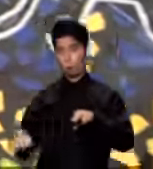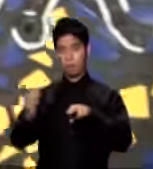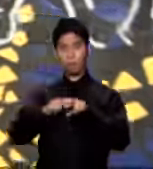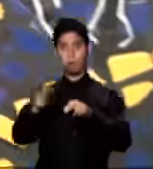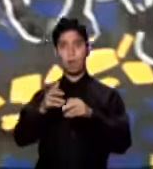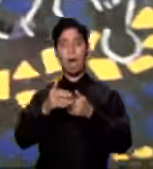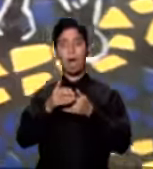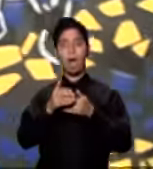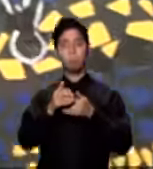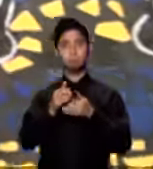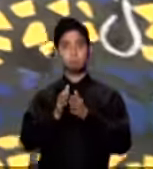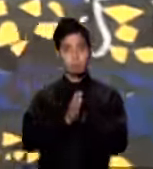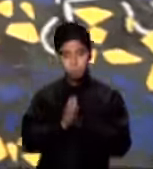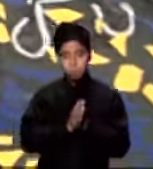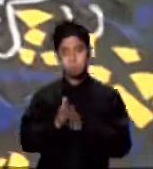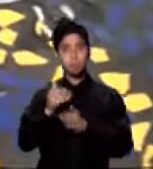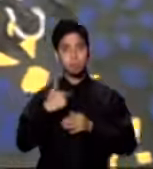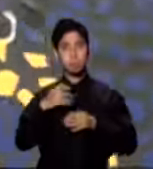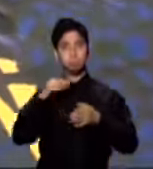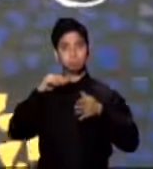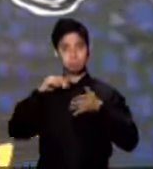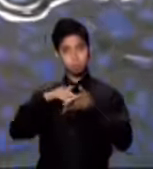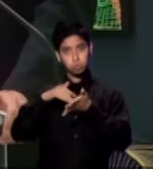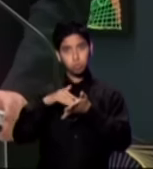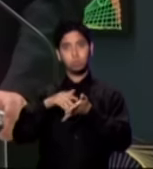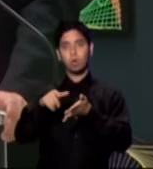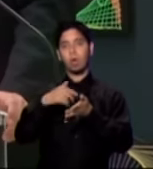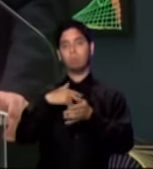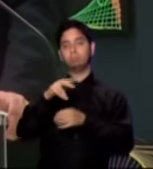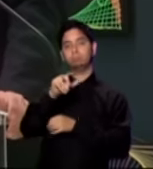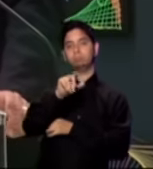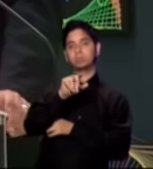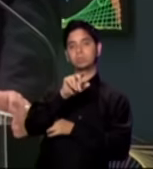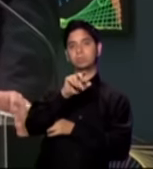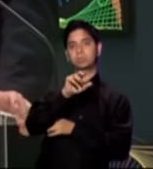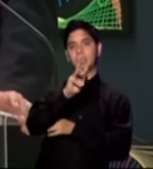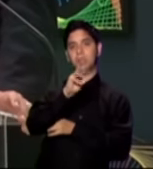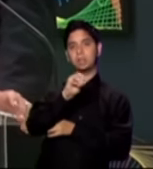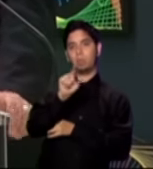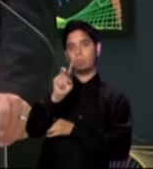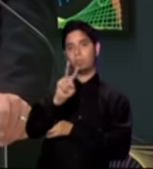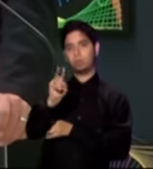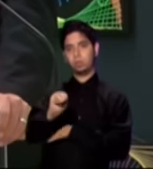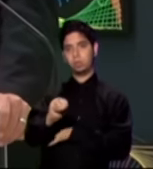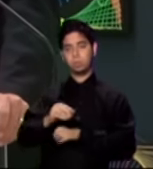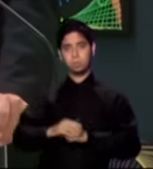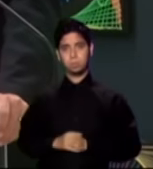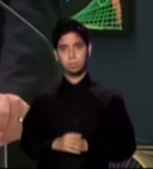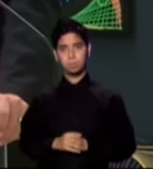y una retención estudiantil de 62%. Hay veces que los cambios dramáticos